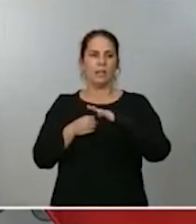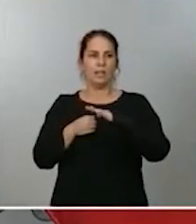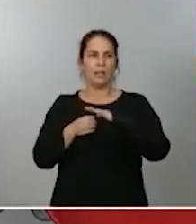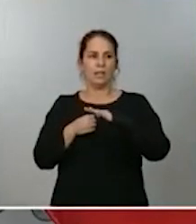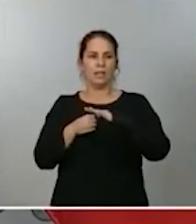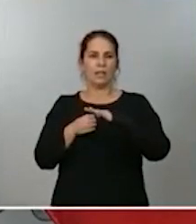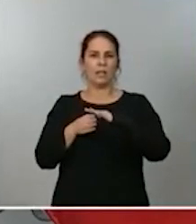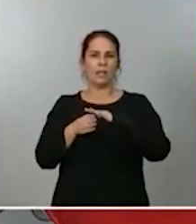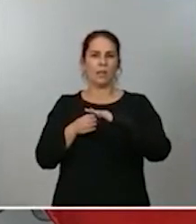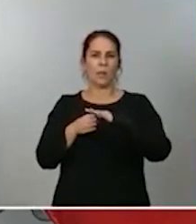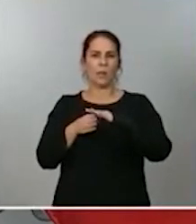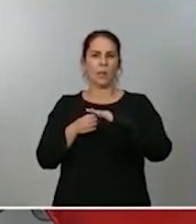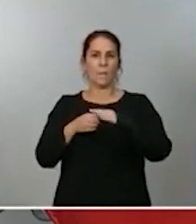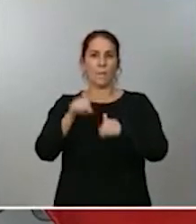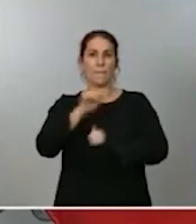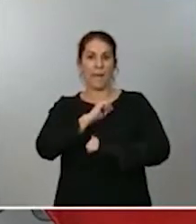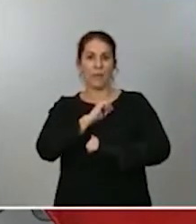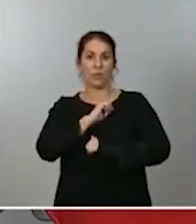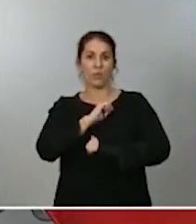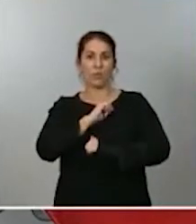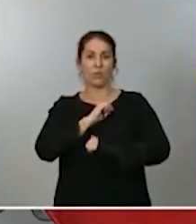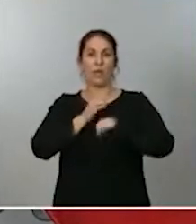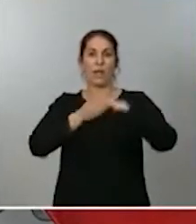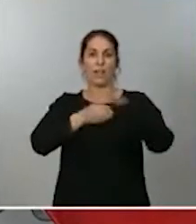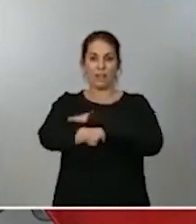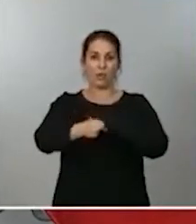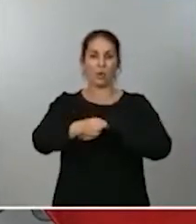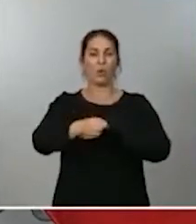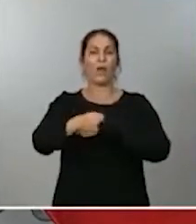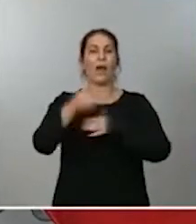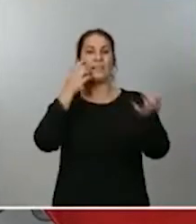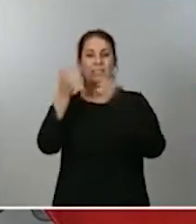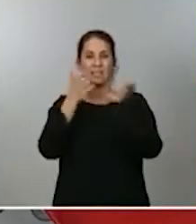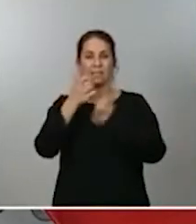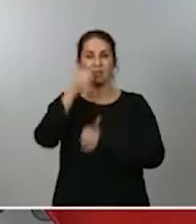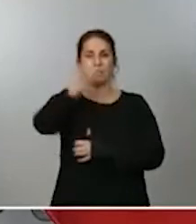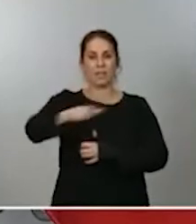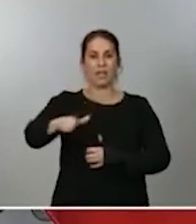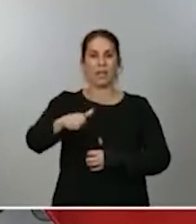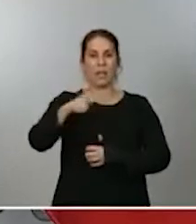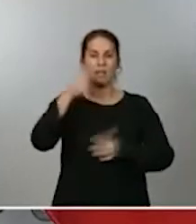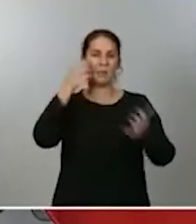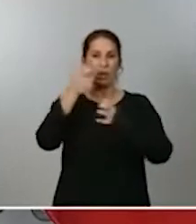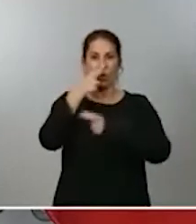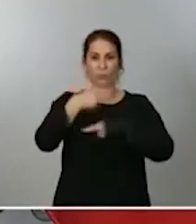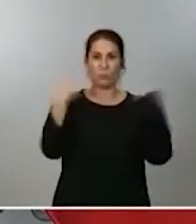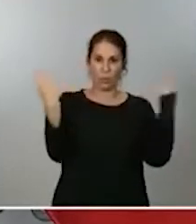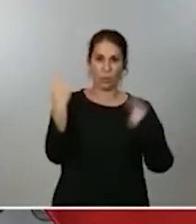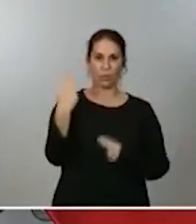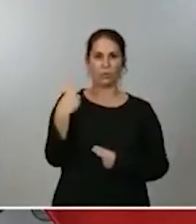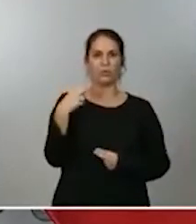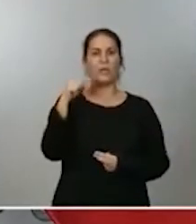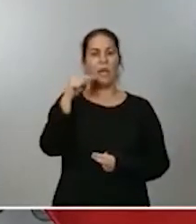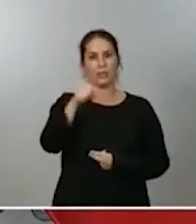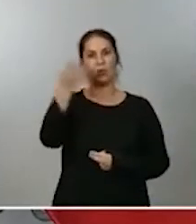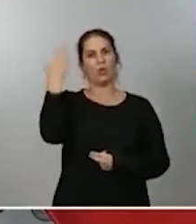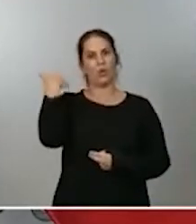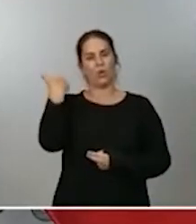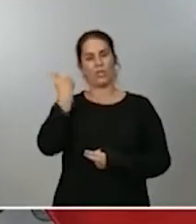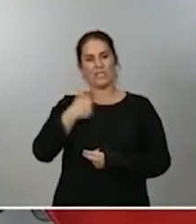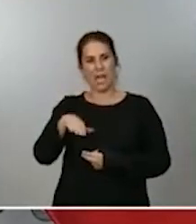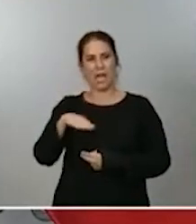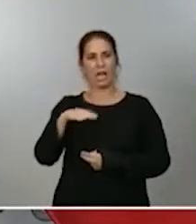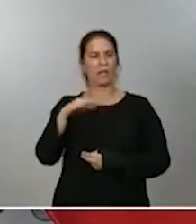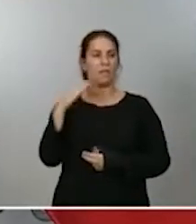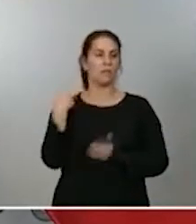artistas de los espectáculos públicos. Un acceso extraordinario al desempleo que ya dispuso el Gobierno para este colectivo el pasado